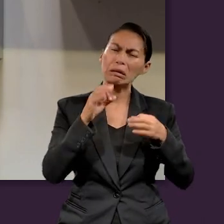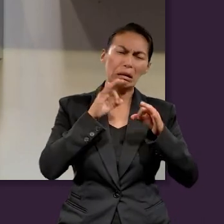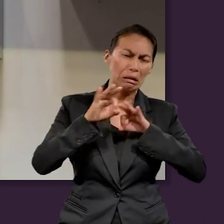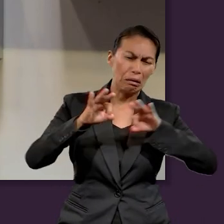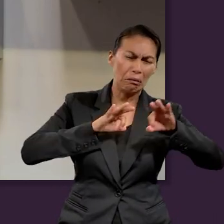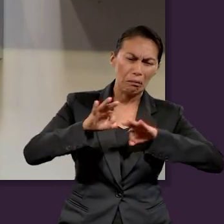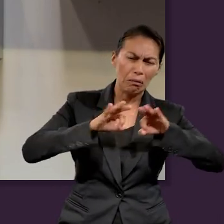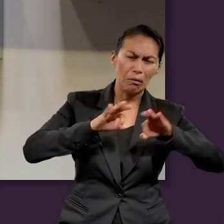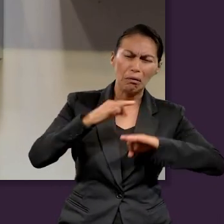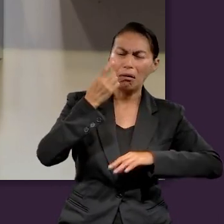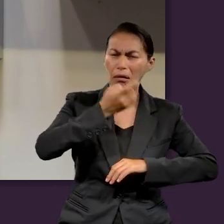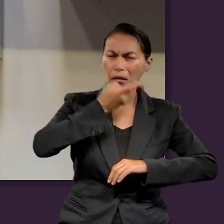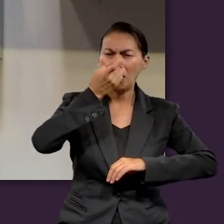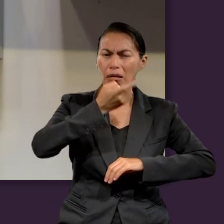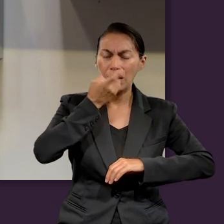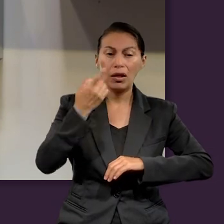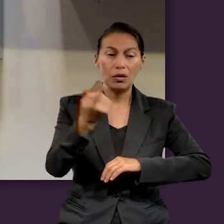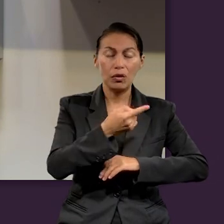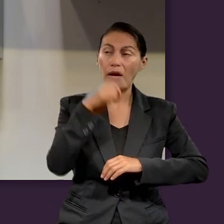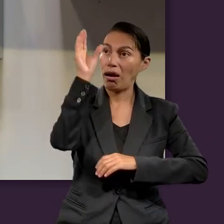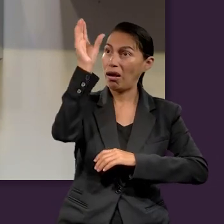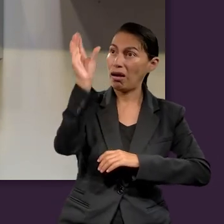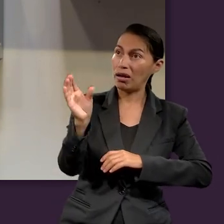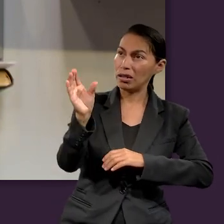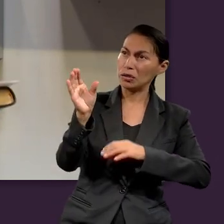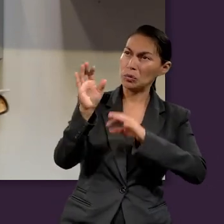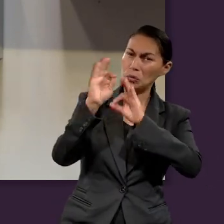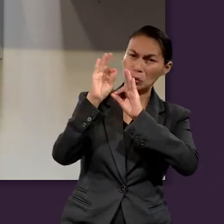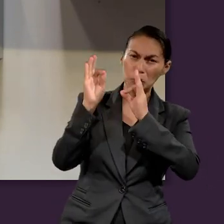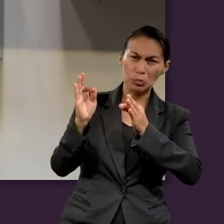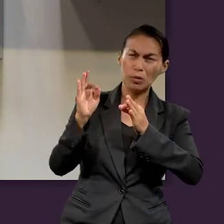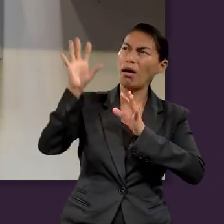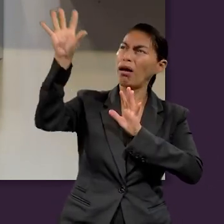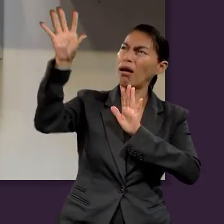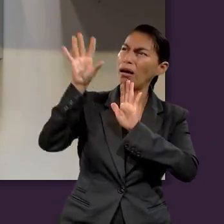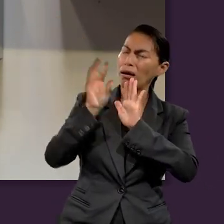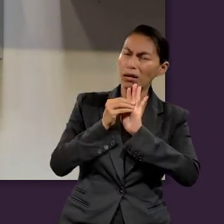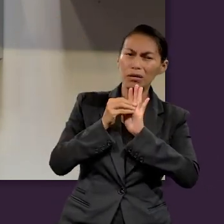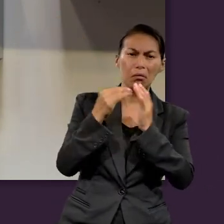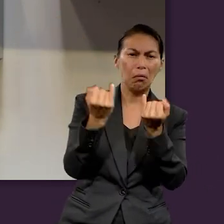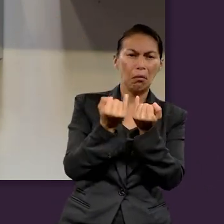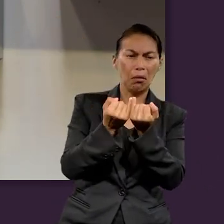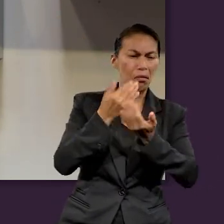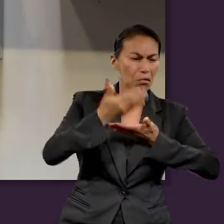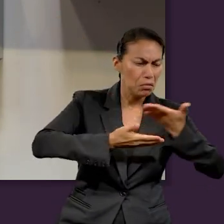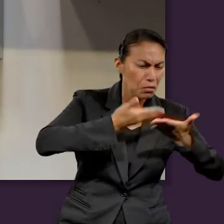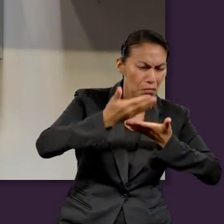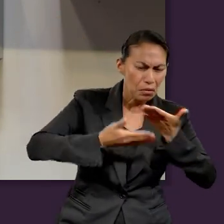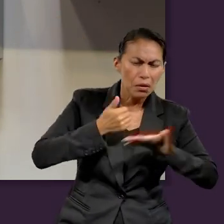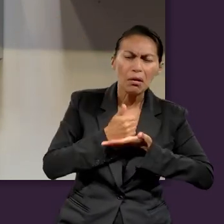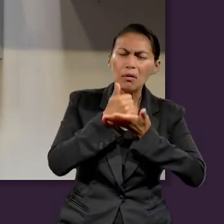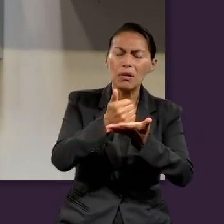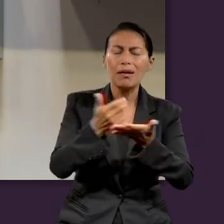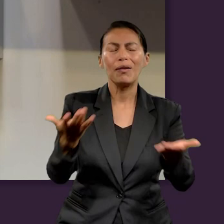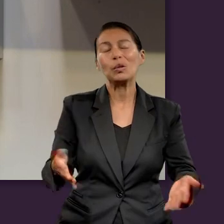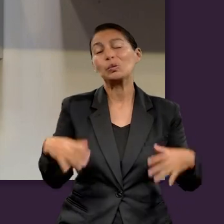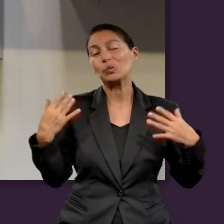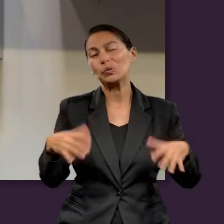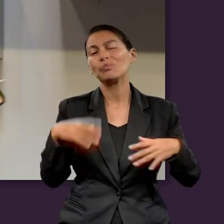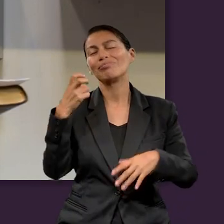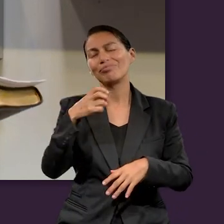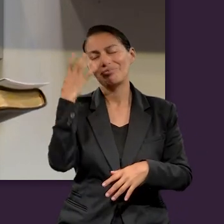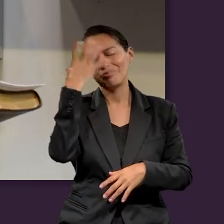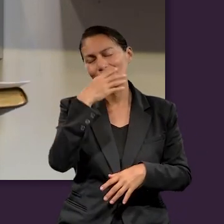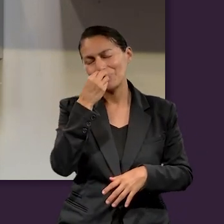disciplina de los jóvenes para poder formar un carácter noble, dispuesto de servicio a los demás.